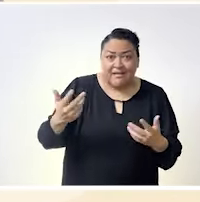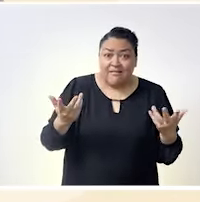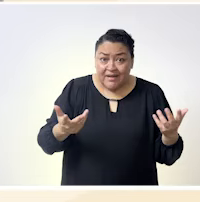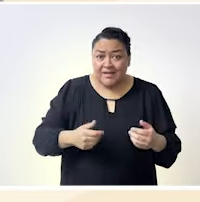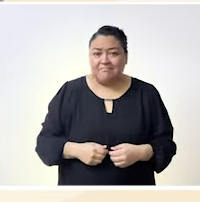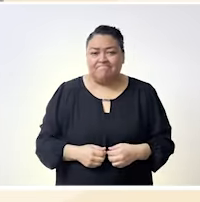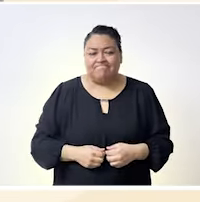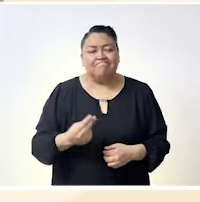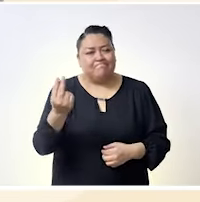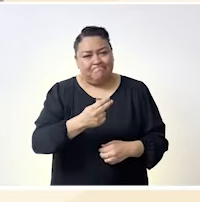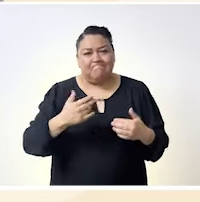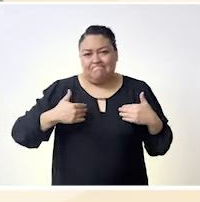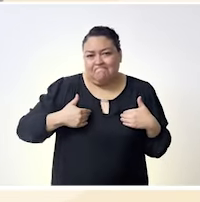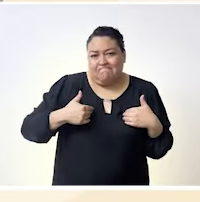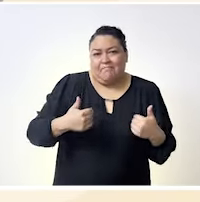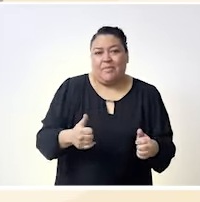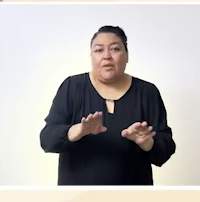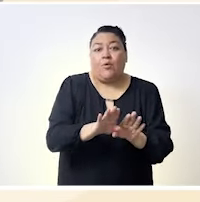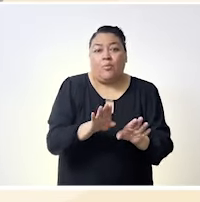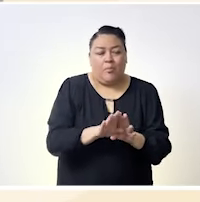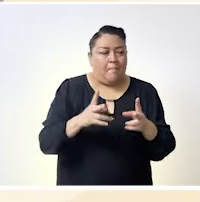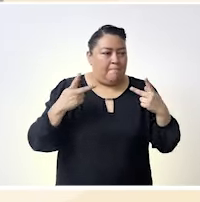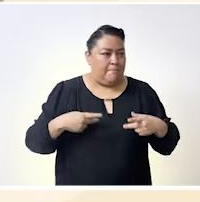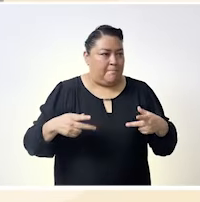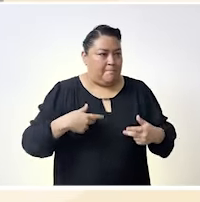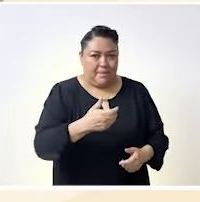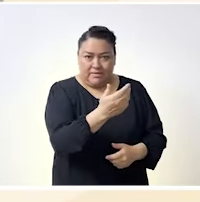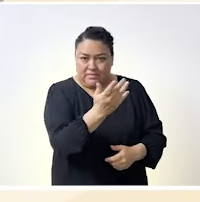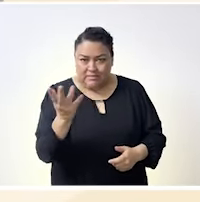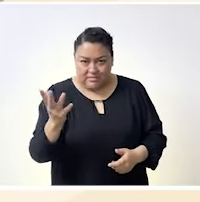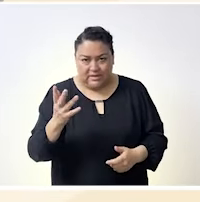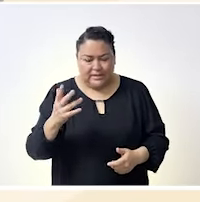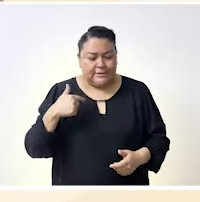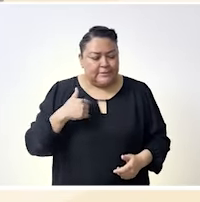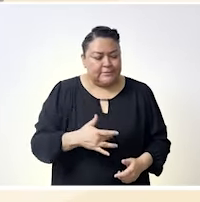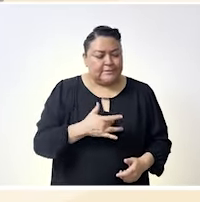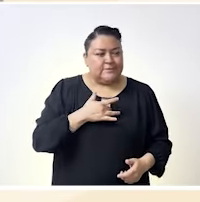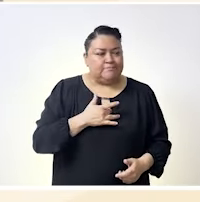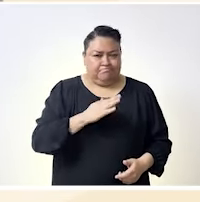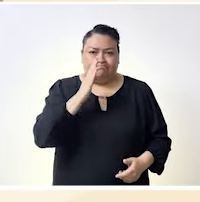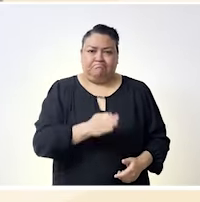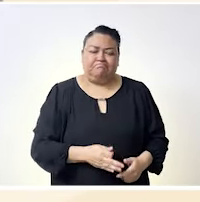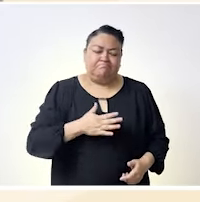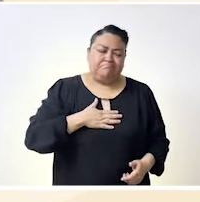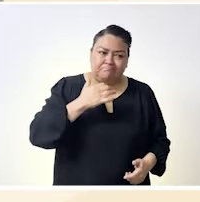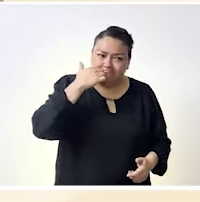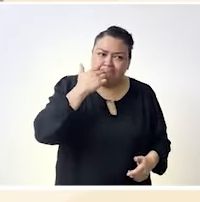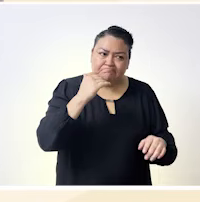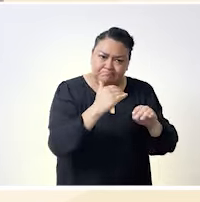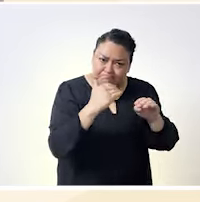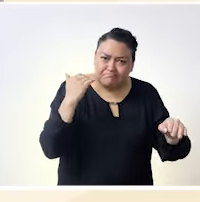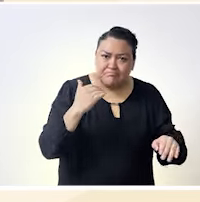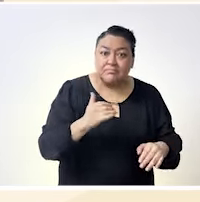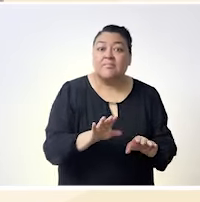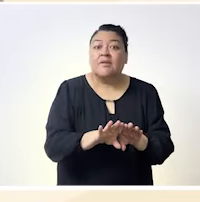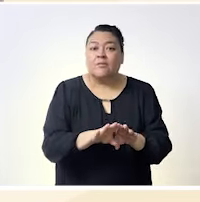pues bueno la voluntad que podamos tener quienes asumimos este compromiso pleno por la igualdad pues bueno